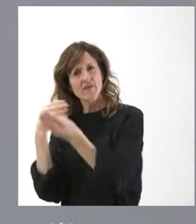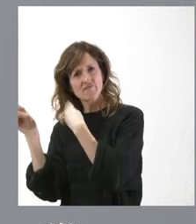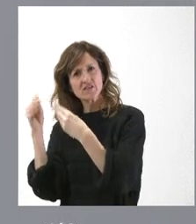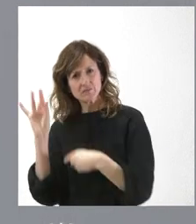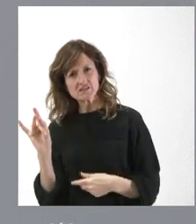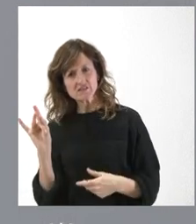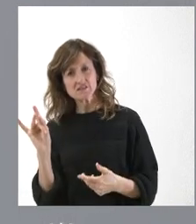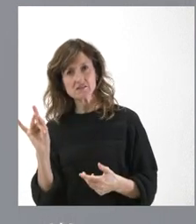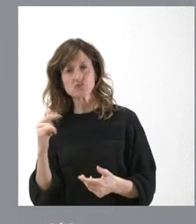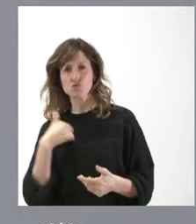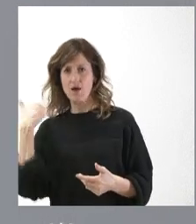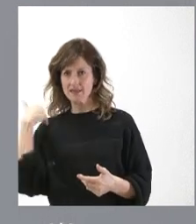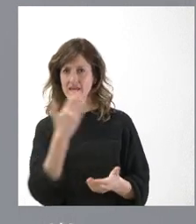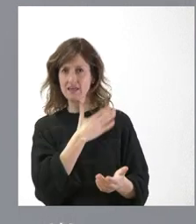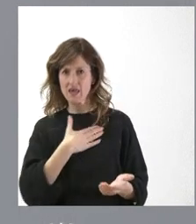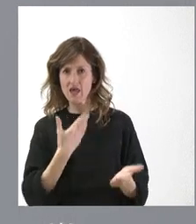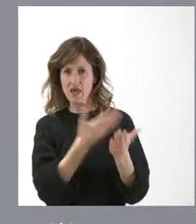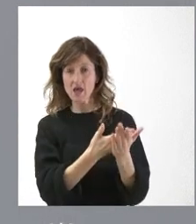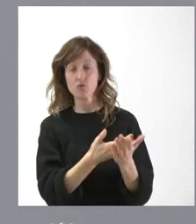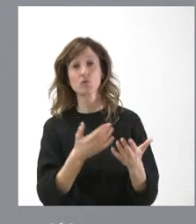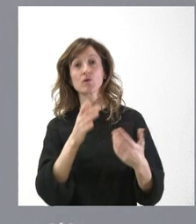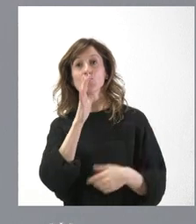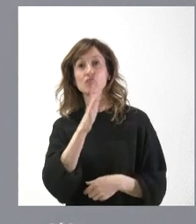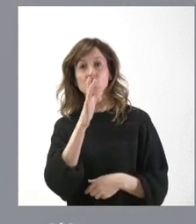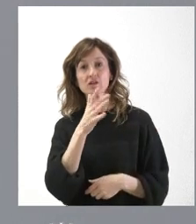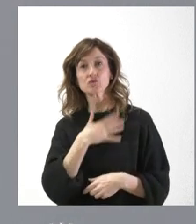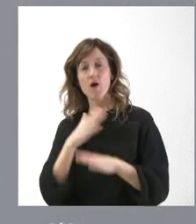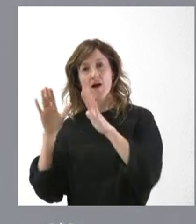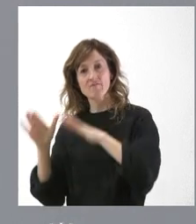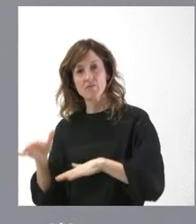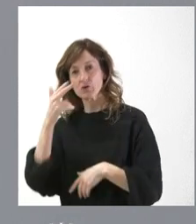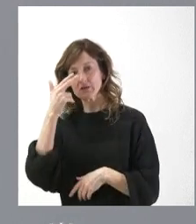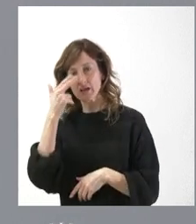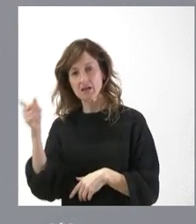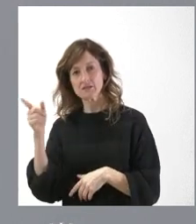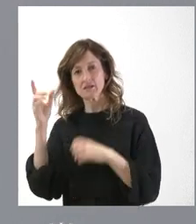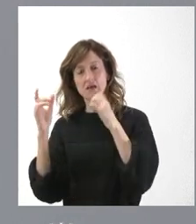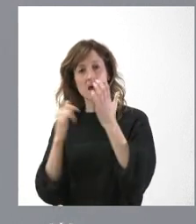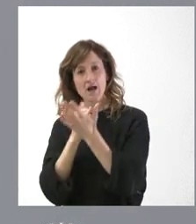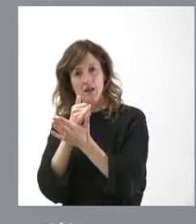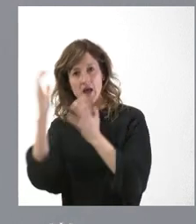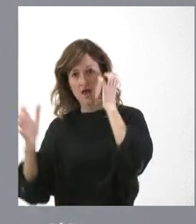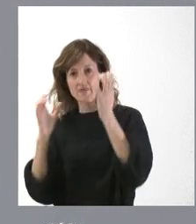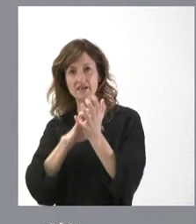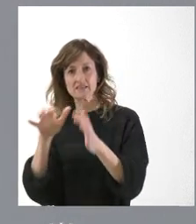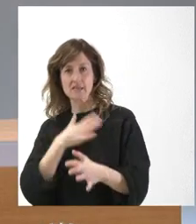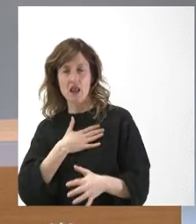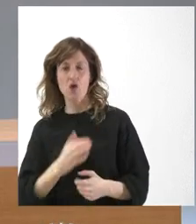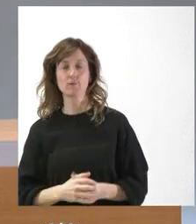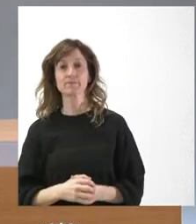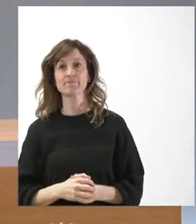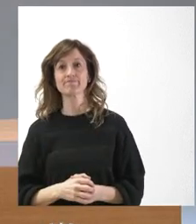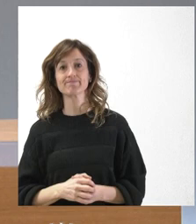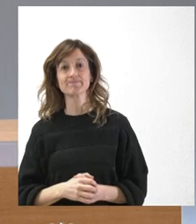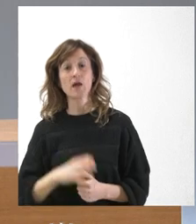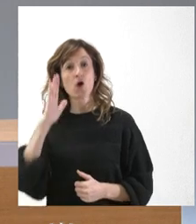Es lo que nosotros queríamos y, por tanto, estamos claramente del lado de los intereses de los agricultores y de los ganaderos de Castilla y León. Sí. Hola, ¿qué tal?